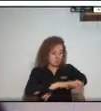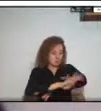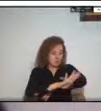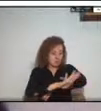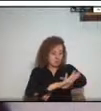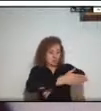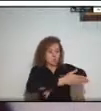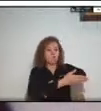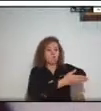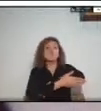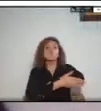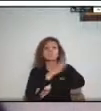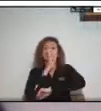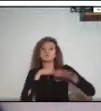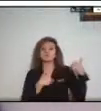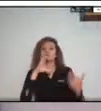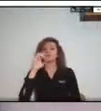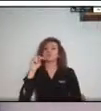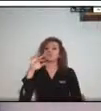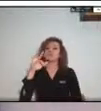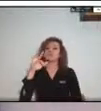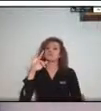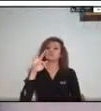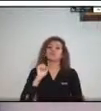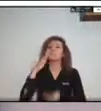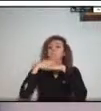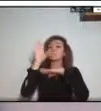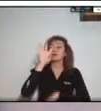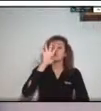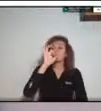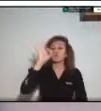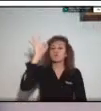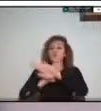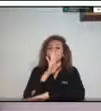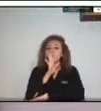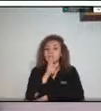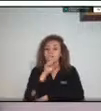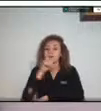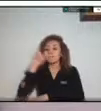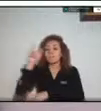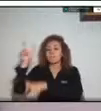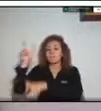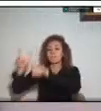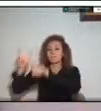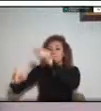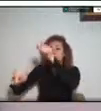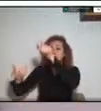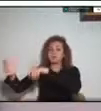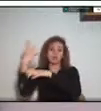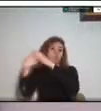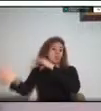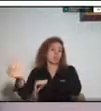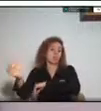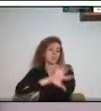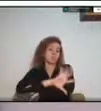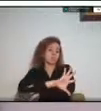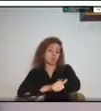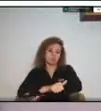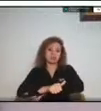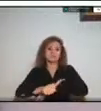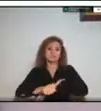encima del 90% a acciones ajenas a la operación entonces este tema es muy importante